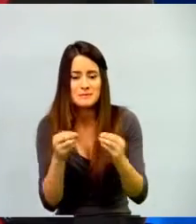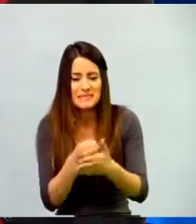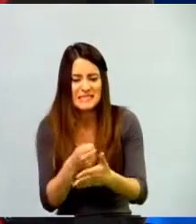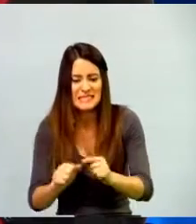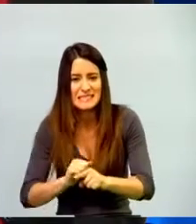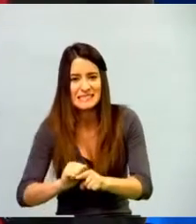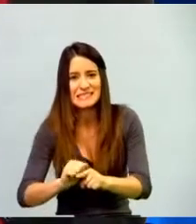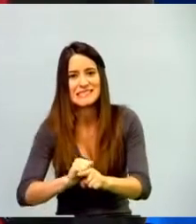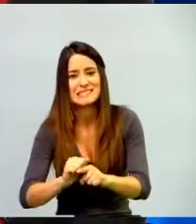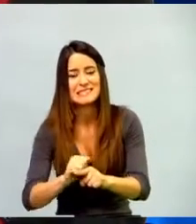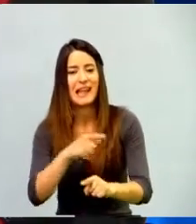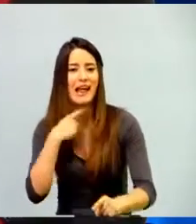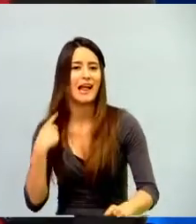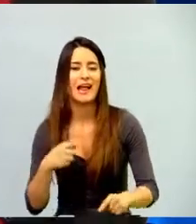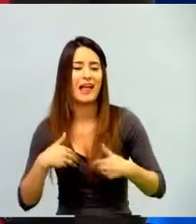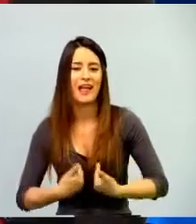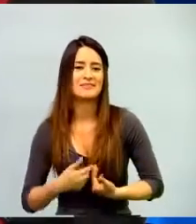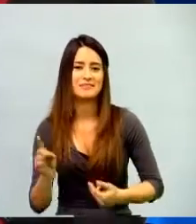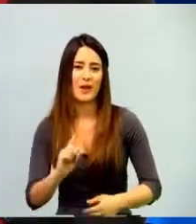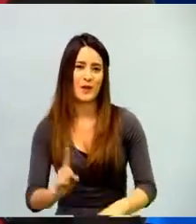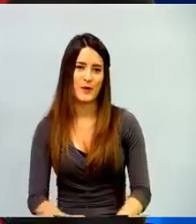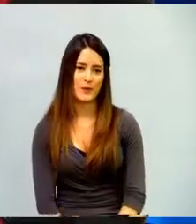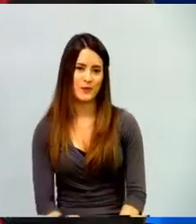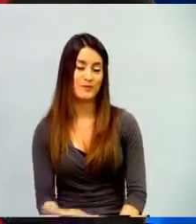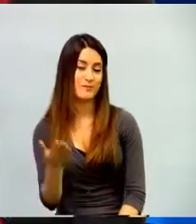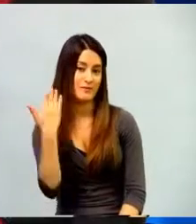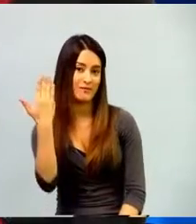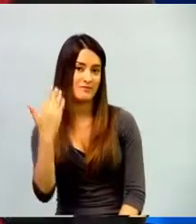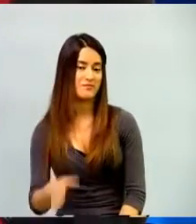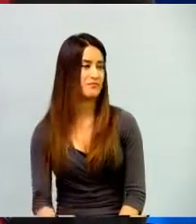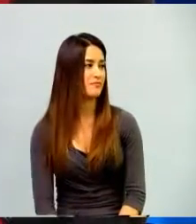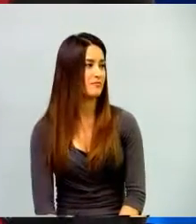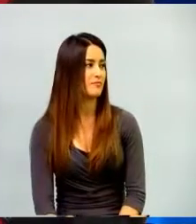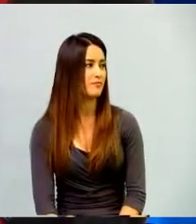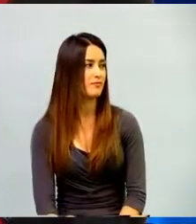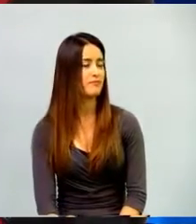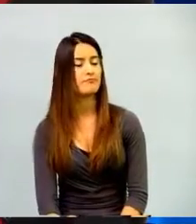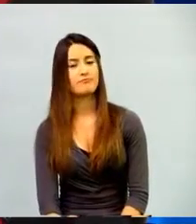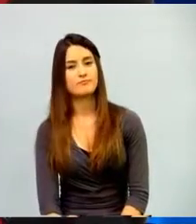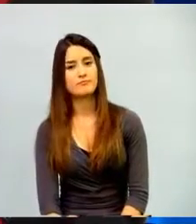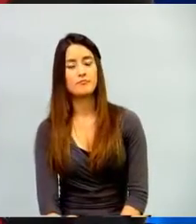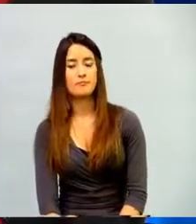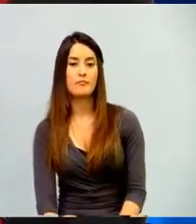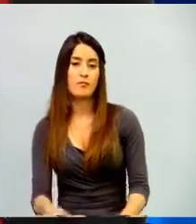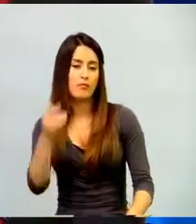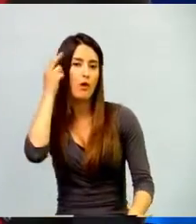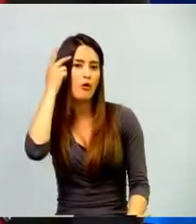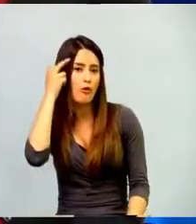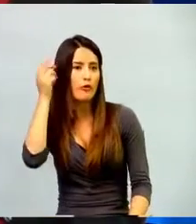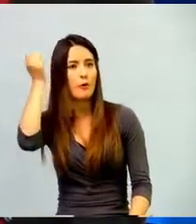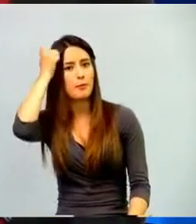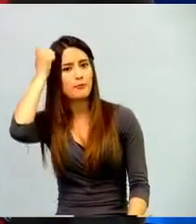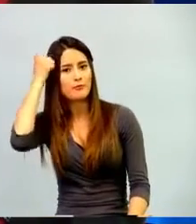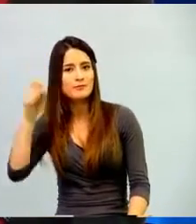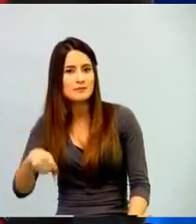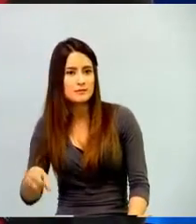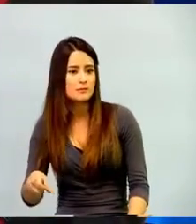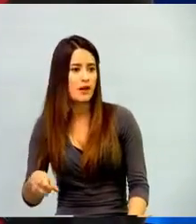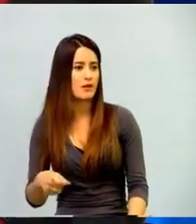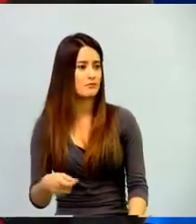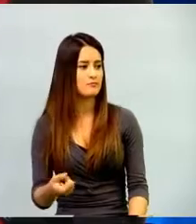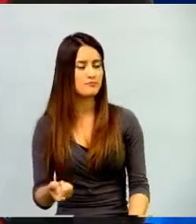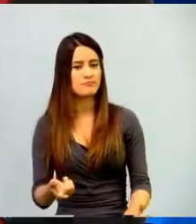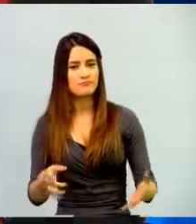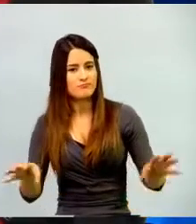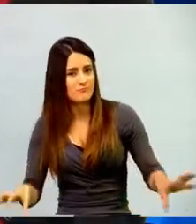creatividad, algo de lo más importante aparte, necesitamos colaborar, necesitamos hacer dinámicas con